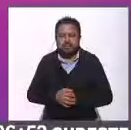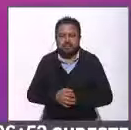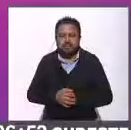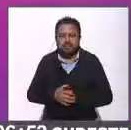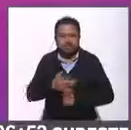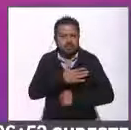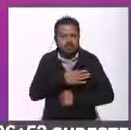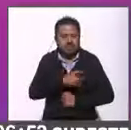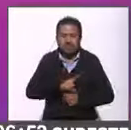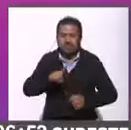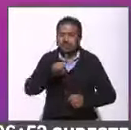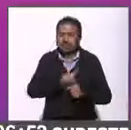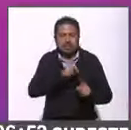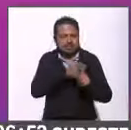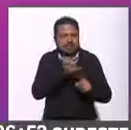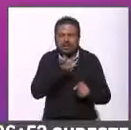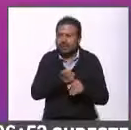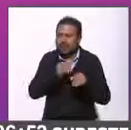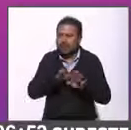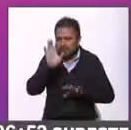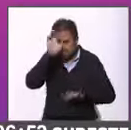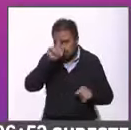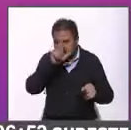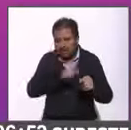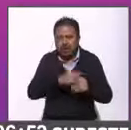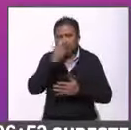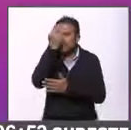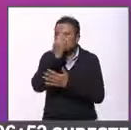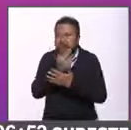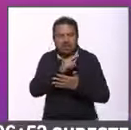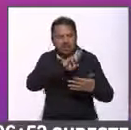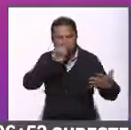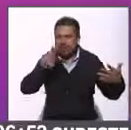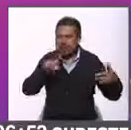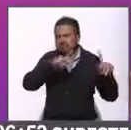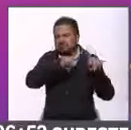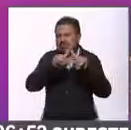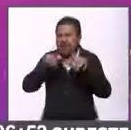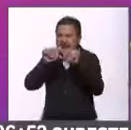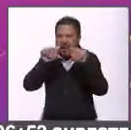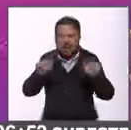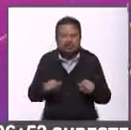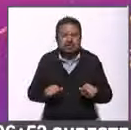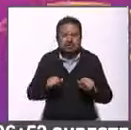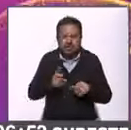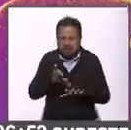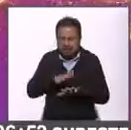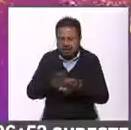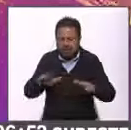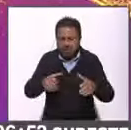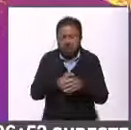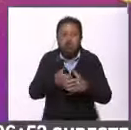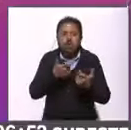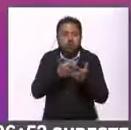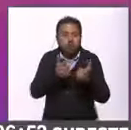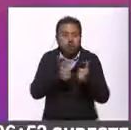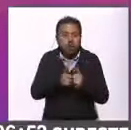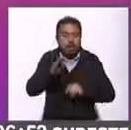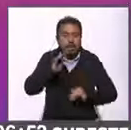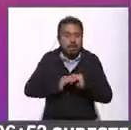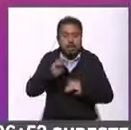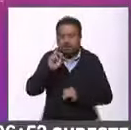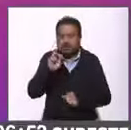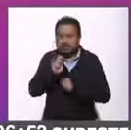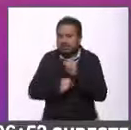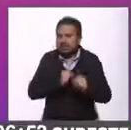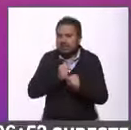Muy buenos días, aquí la información cultural, dibujos pintados por diferentes artistas que integran un grupo que desde hace más de